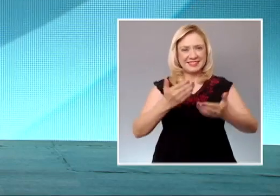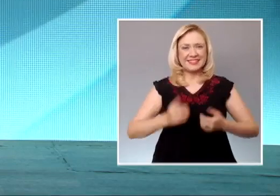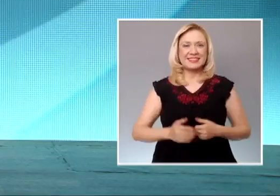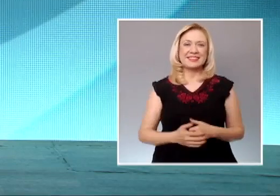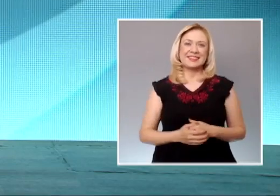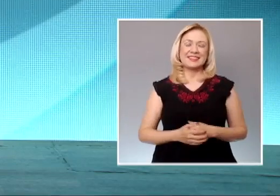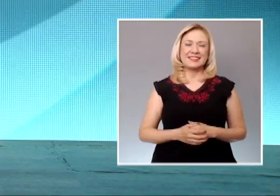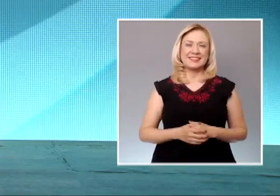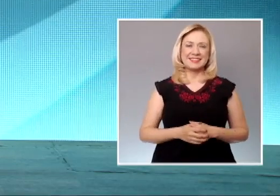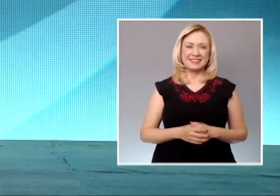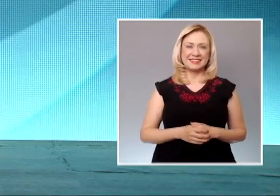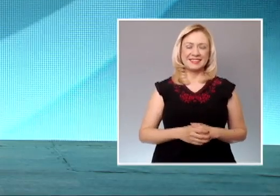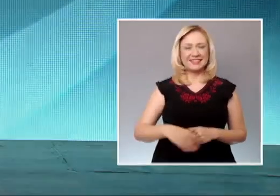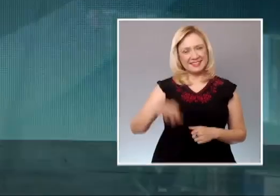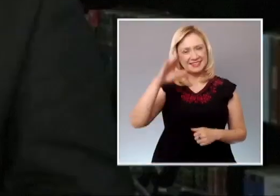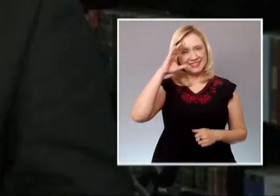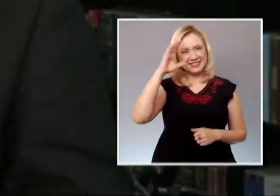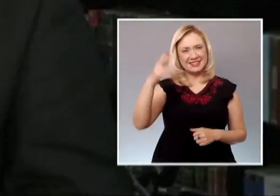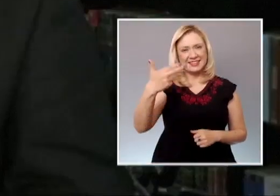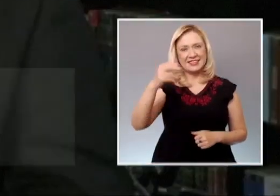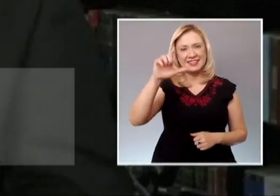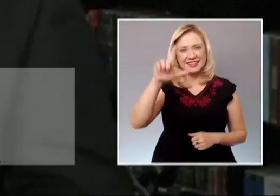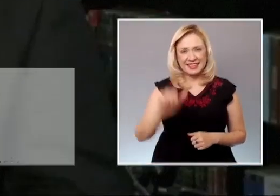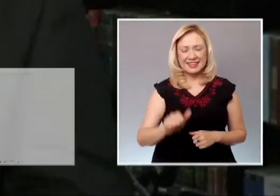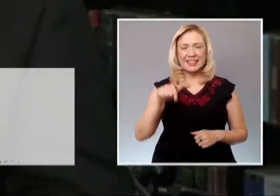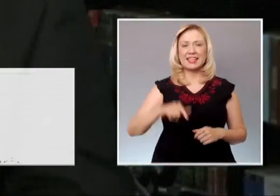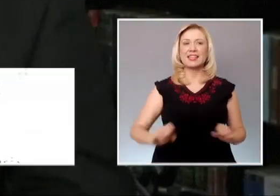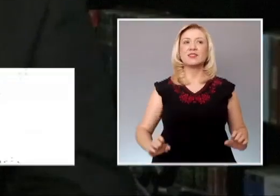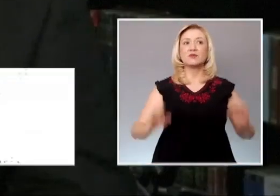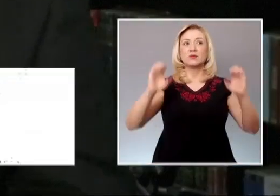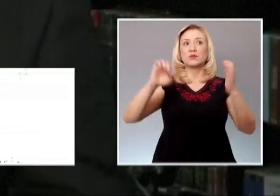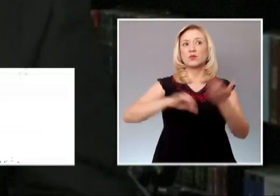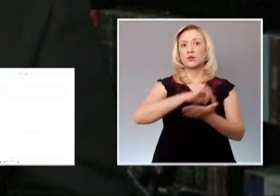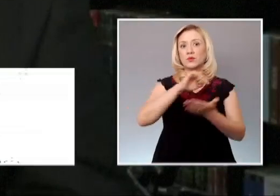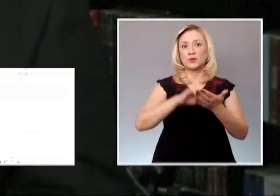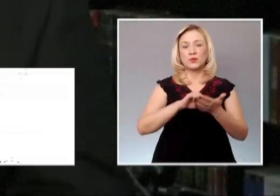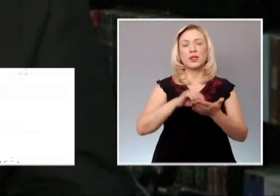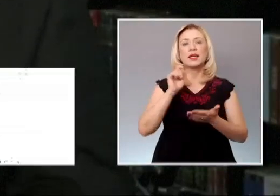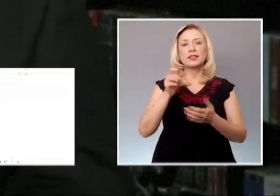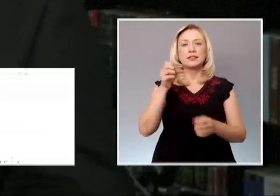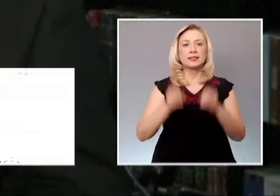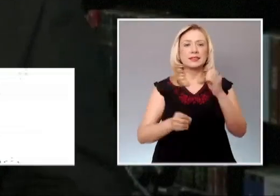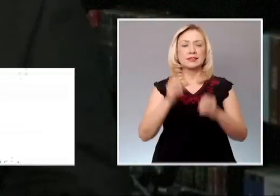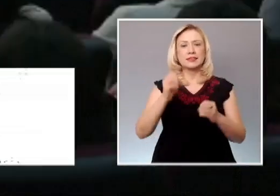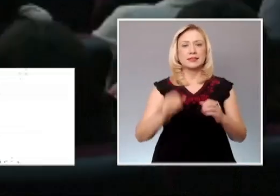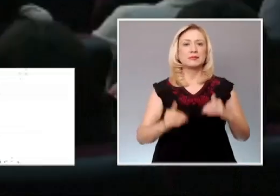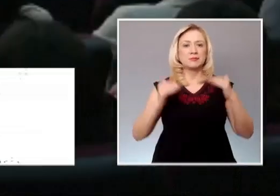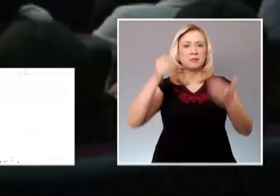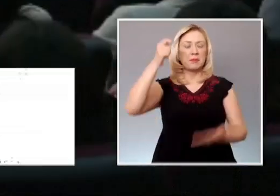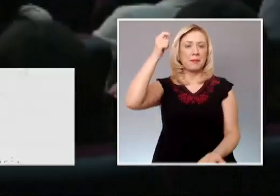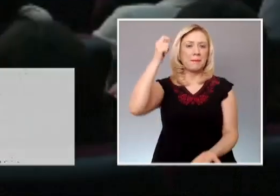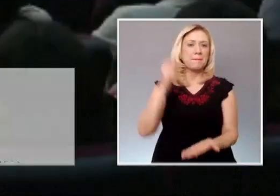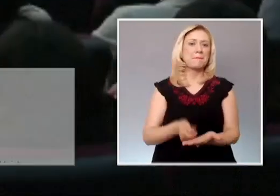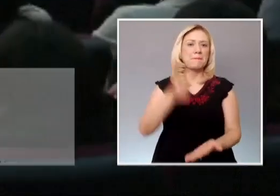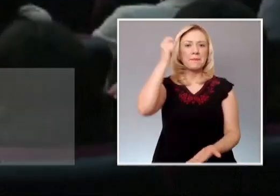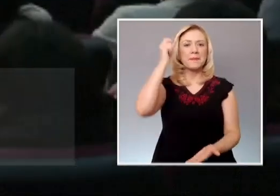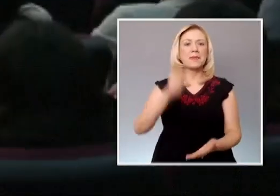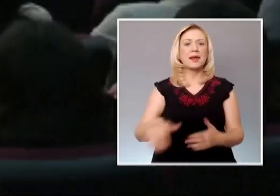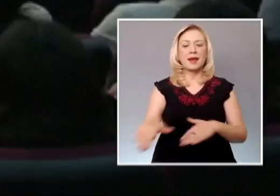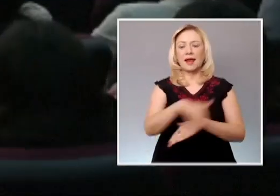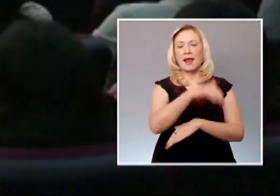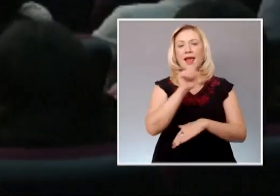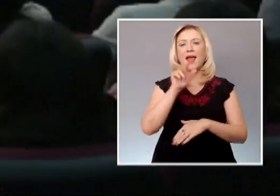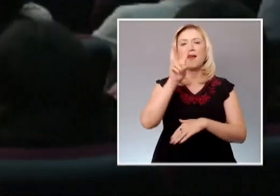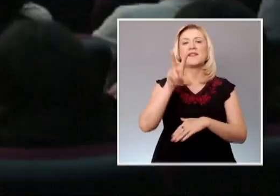Hola, ¿qué tal? Los saludo desde el edificio donde se ubica la sede alterna de la Suprema Corte de Justicia de la Nación, donde ya inició